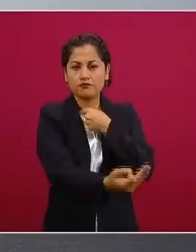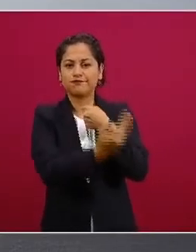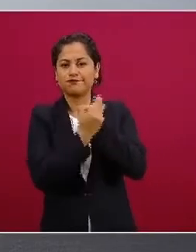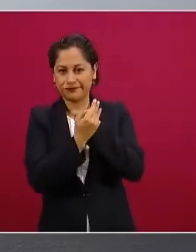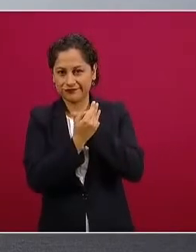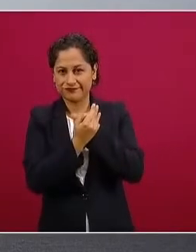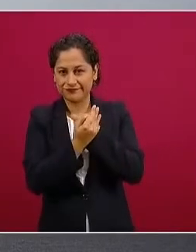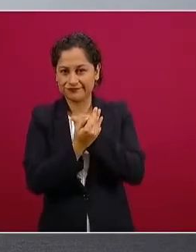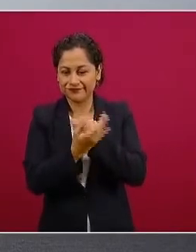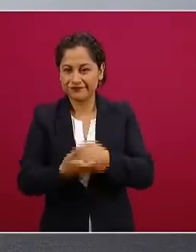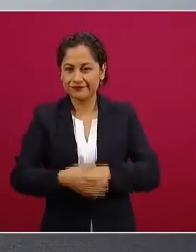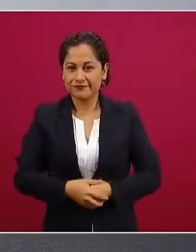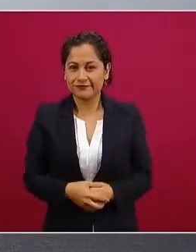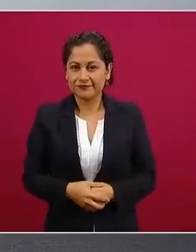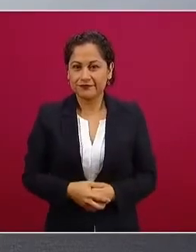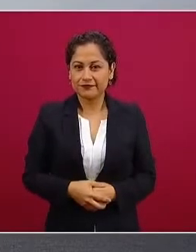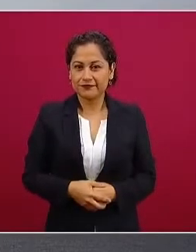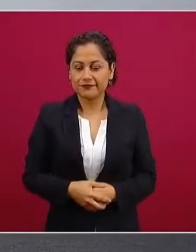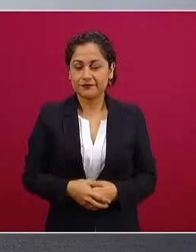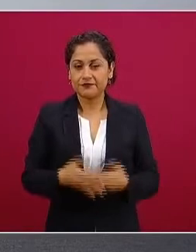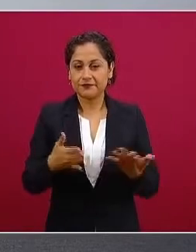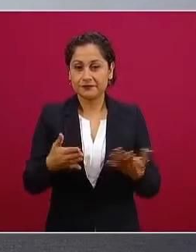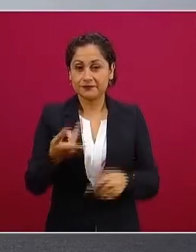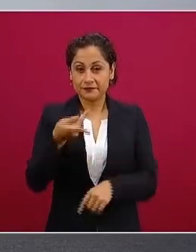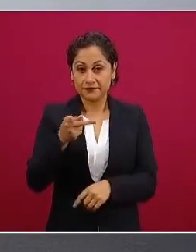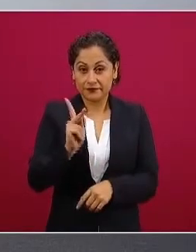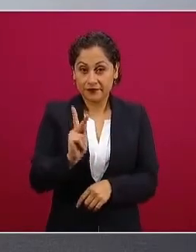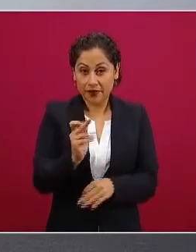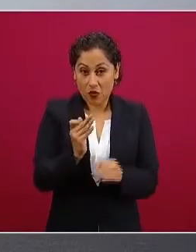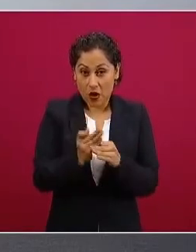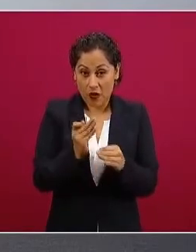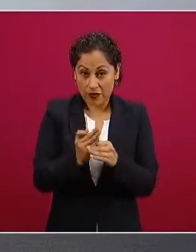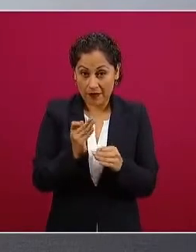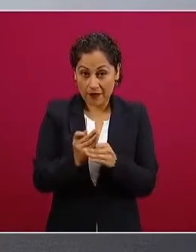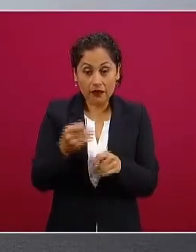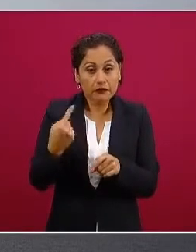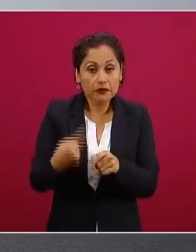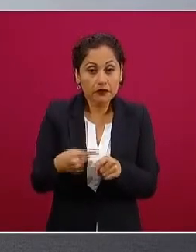defienden en estos últimos días Federico